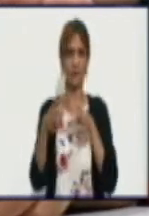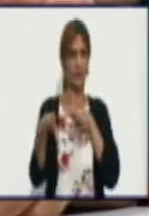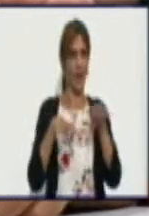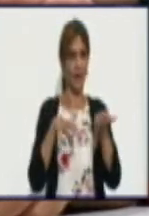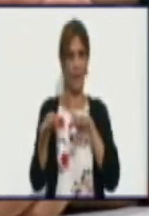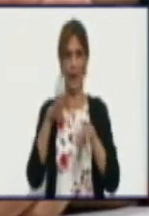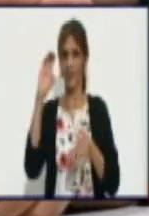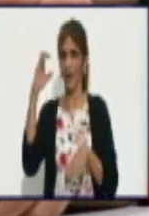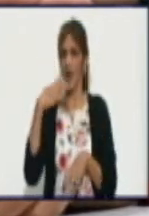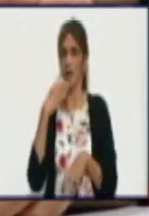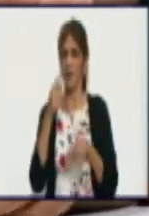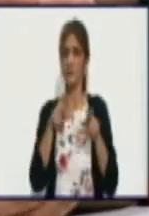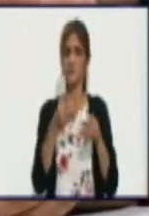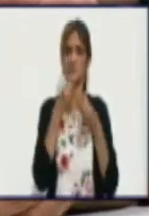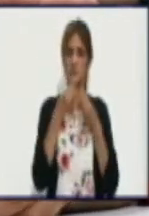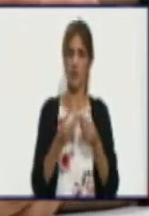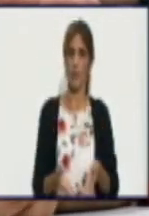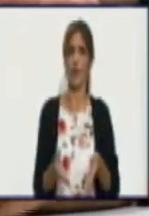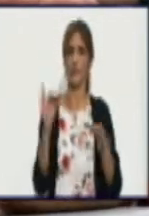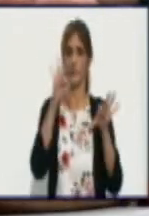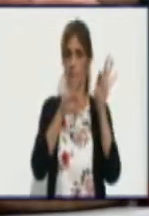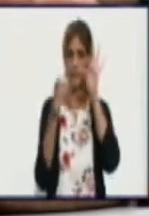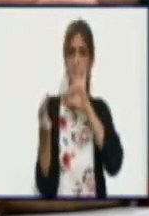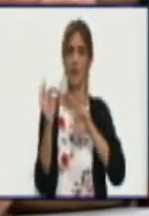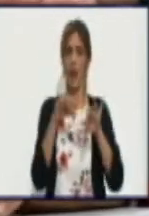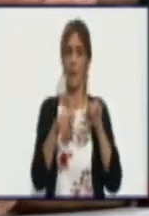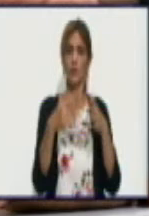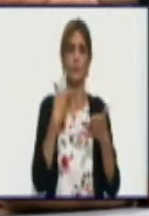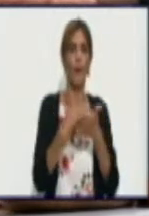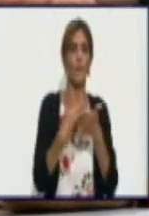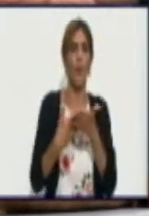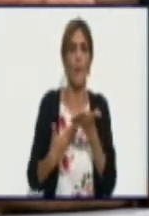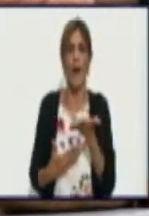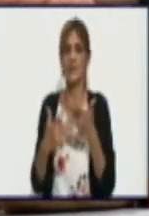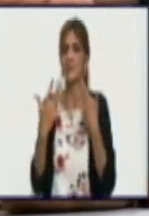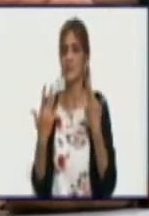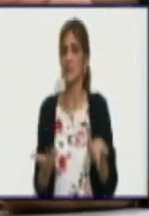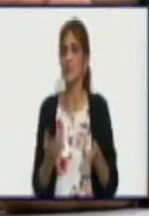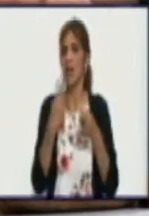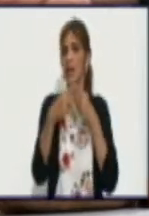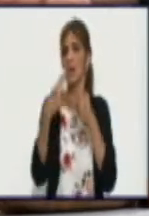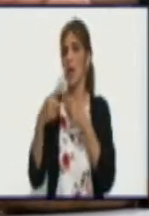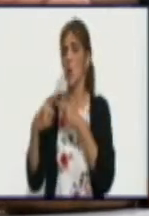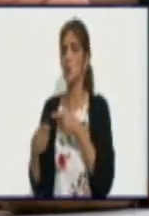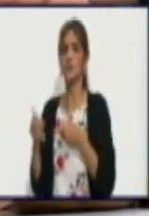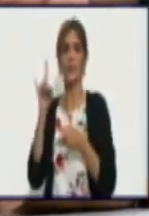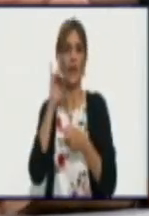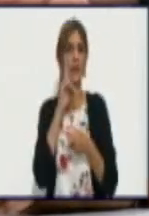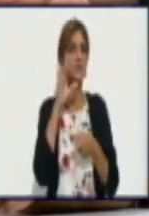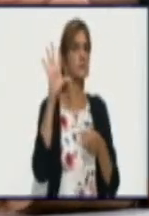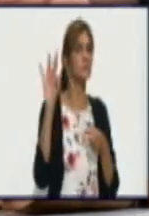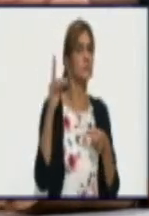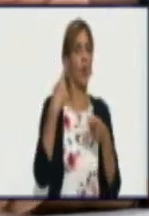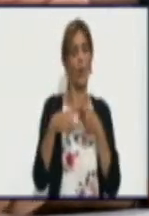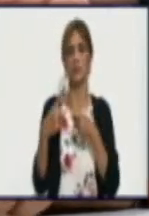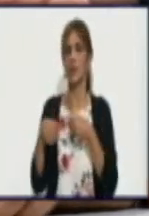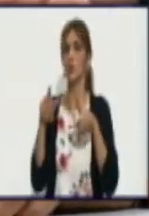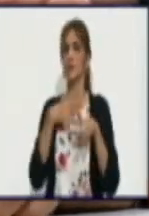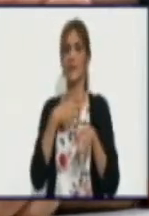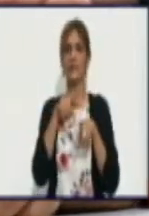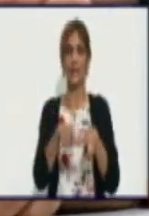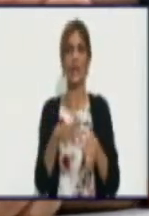la Calidad. Son los centros que van a servir como garante de esta actividad de la calidad a cualquier